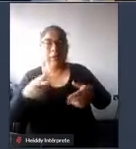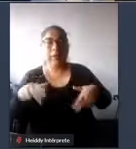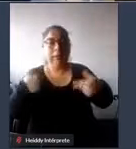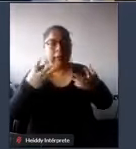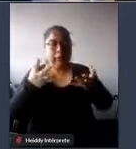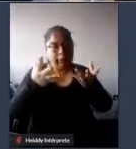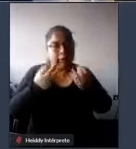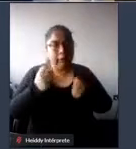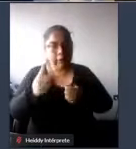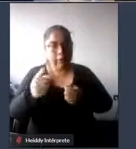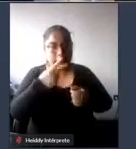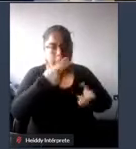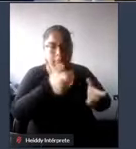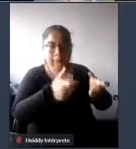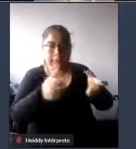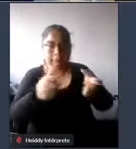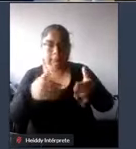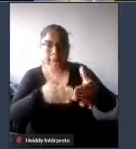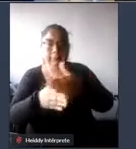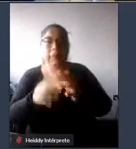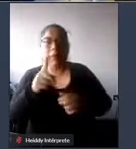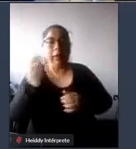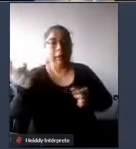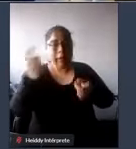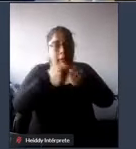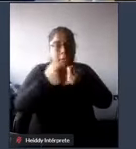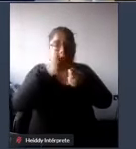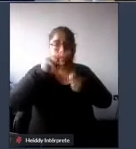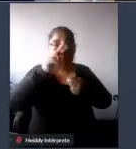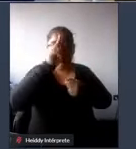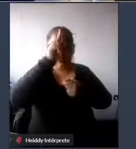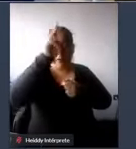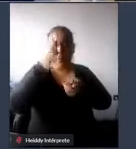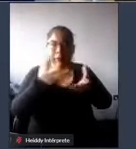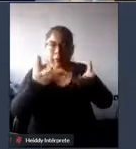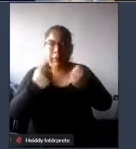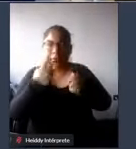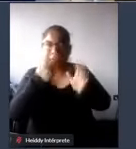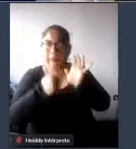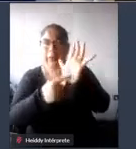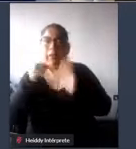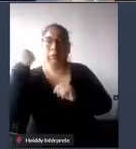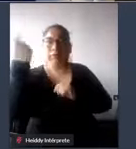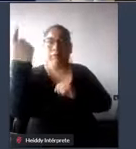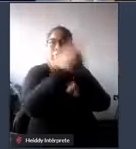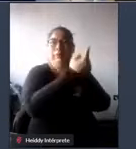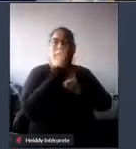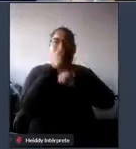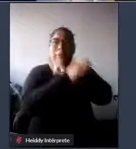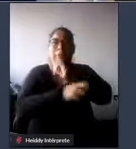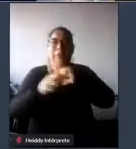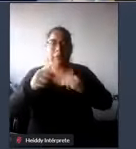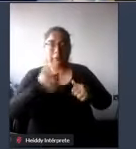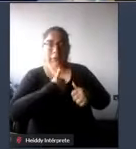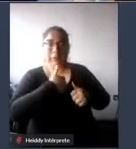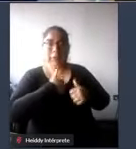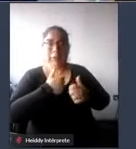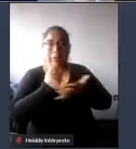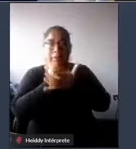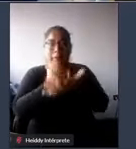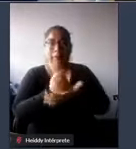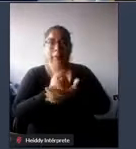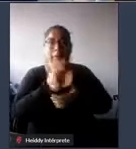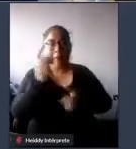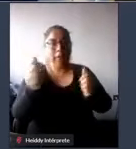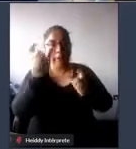sea accesible e inclusiva que el Perú necesita mostrar al mundo y que sea de beneficio para los